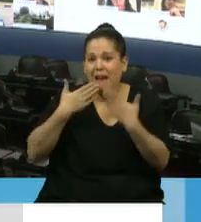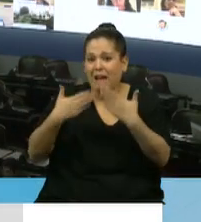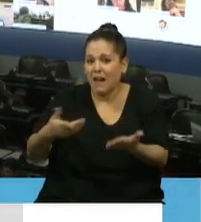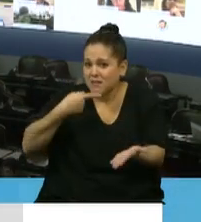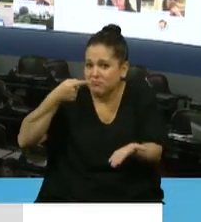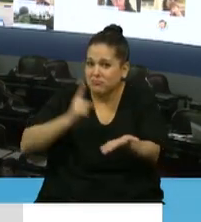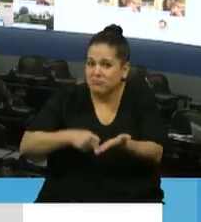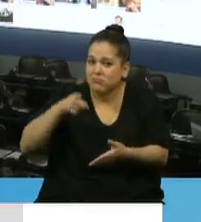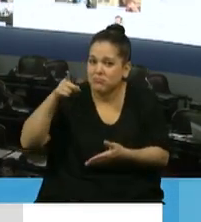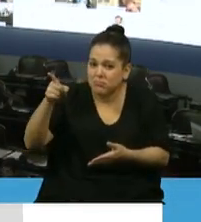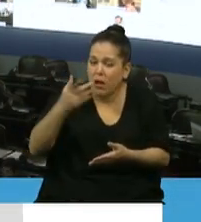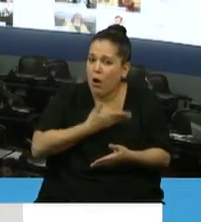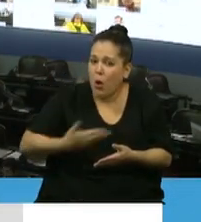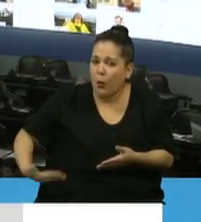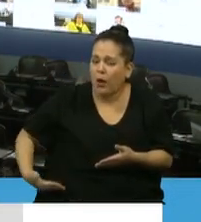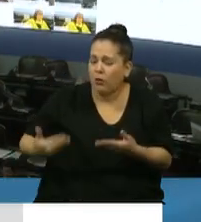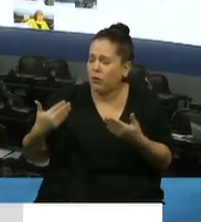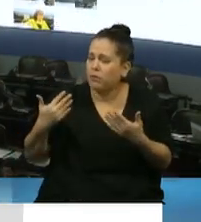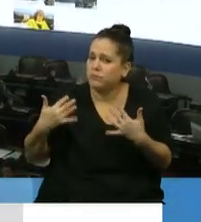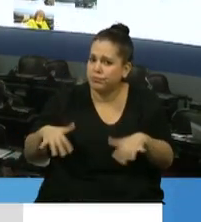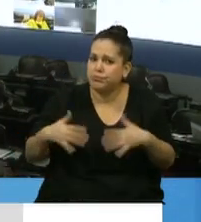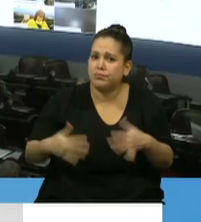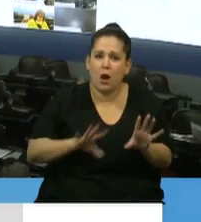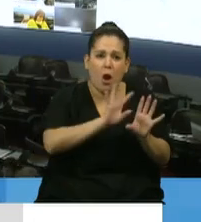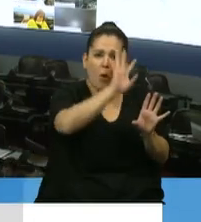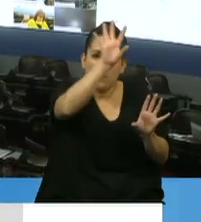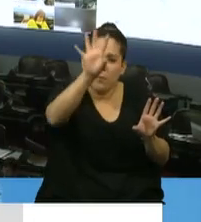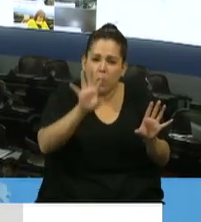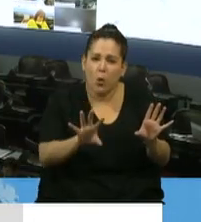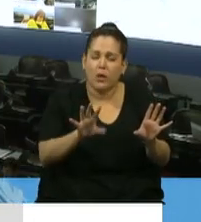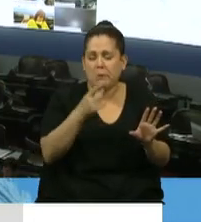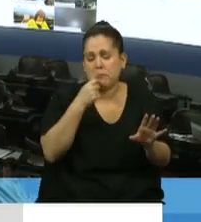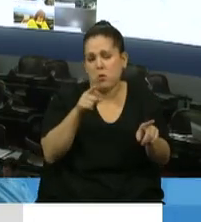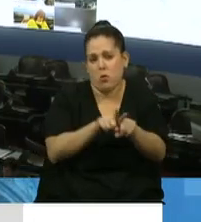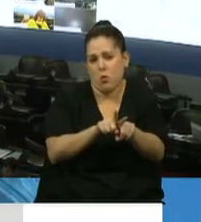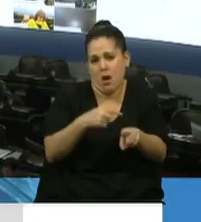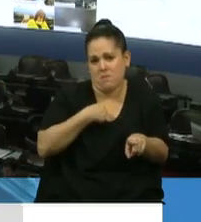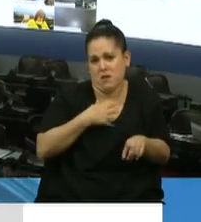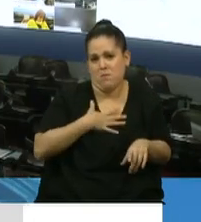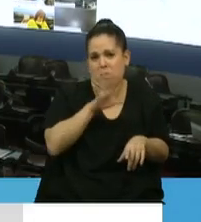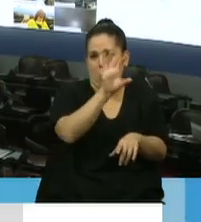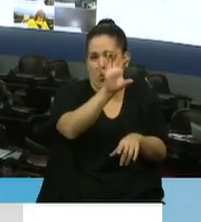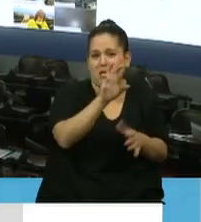provincias del interior, como la nuestra, como en este caso nuestra provincia es alta,